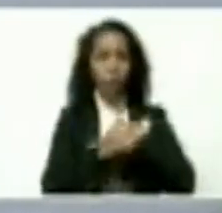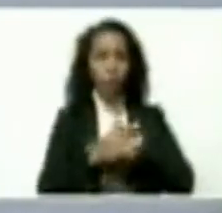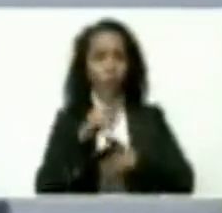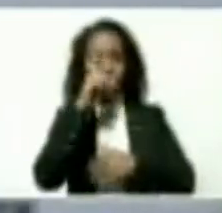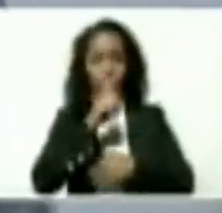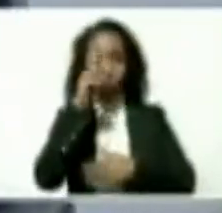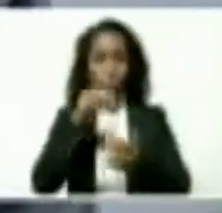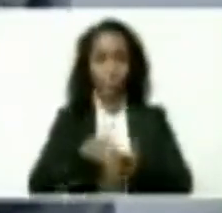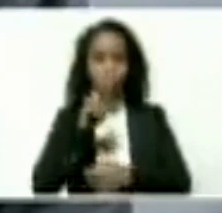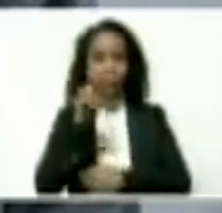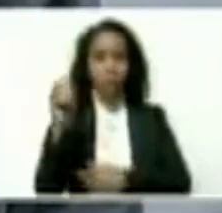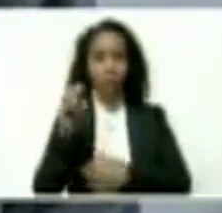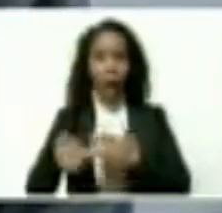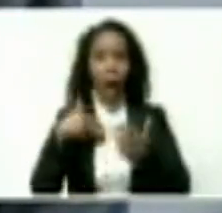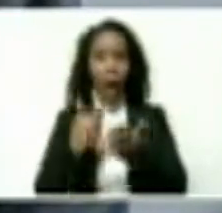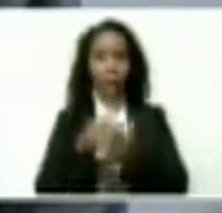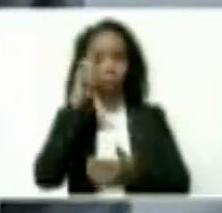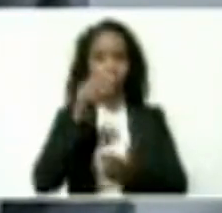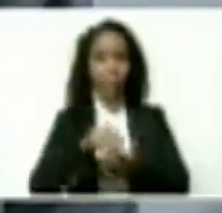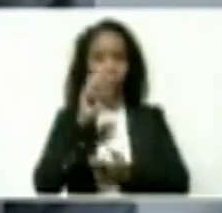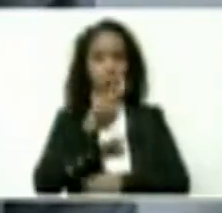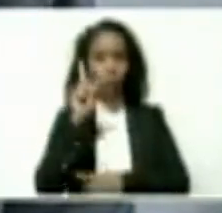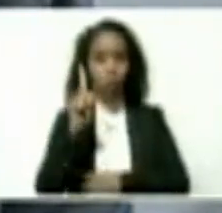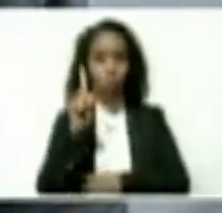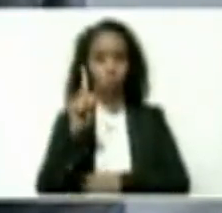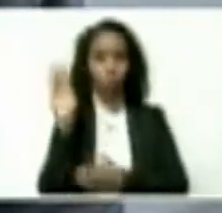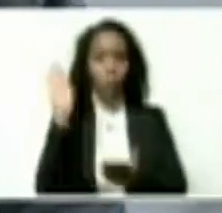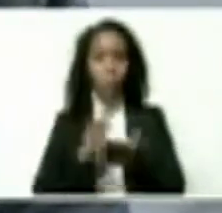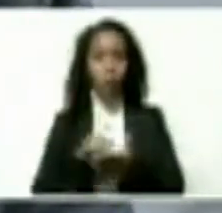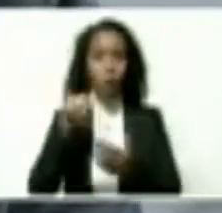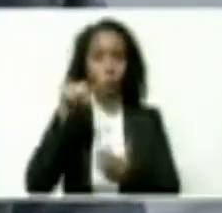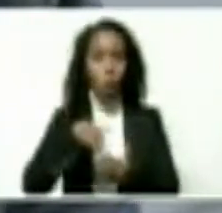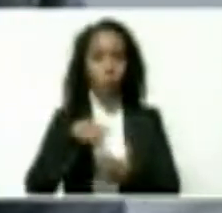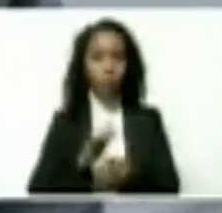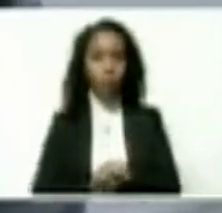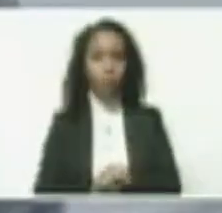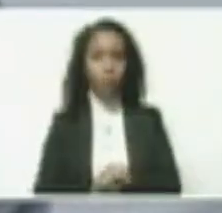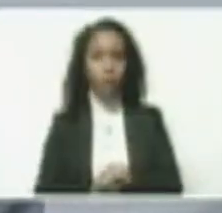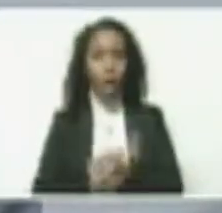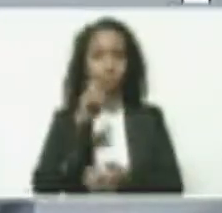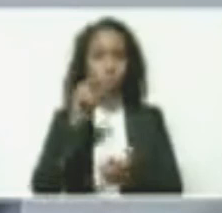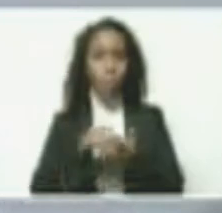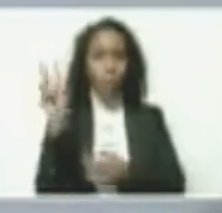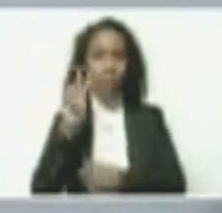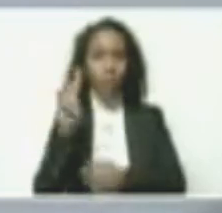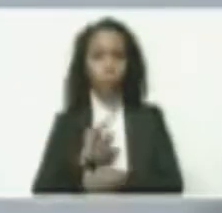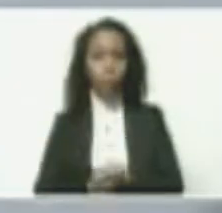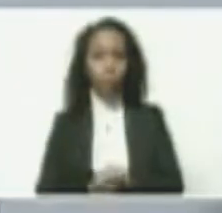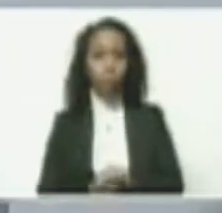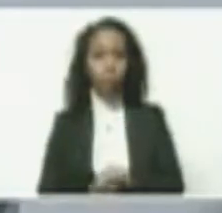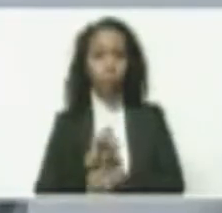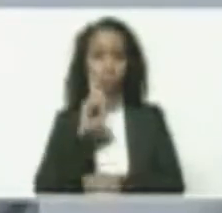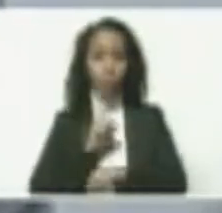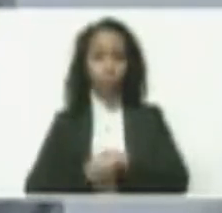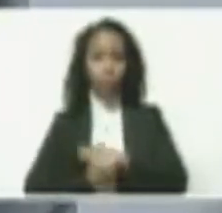2020, 2021 y que nos coloca hoy, en el 2022, en un